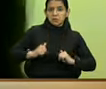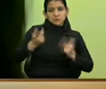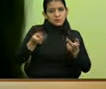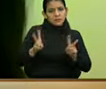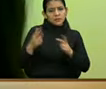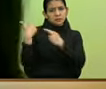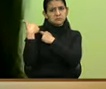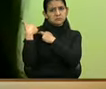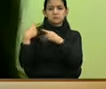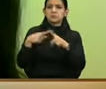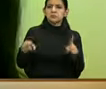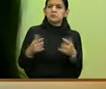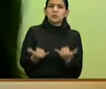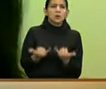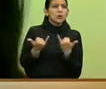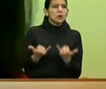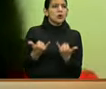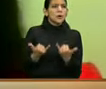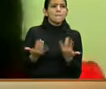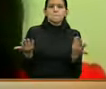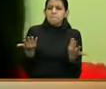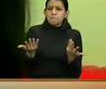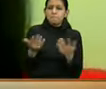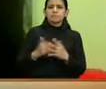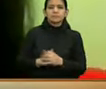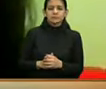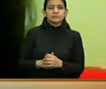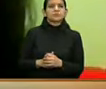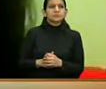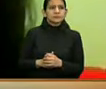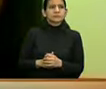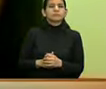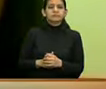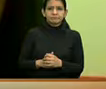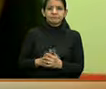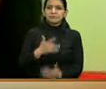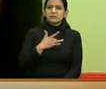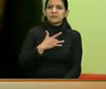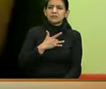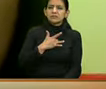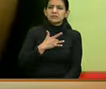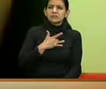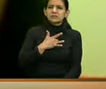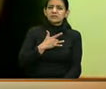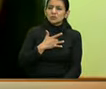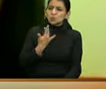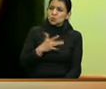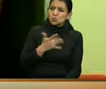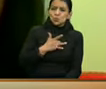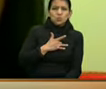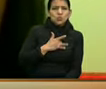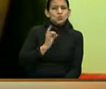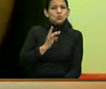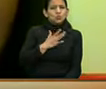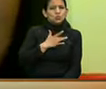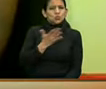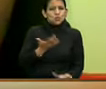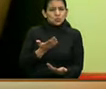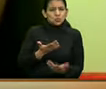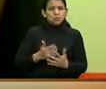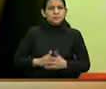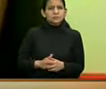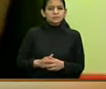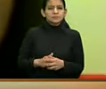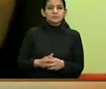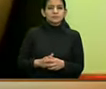En esta ocasión, realmente duele, duele mucho que tengamos